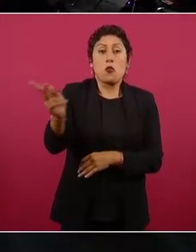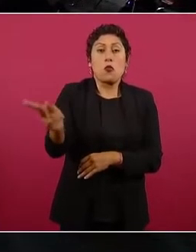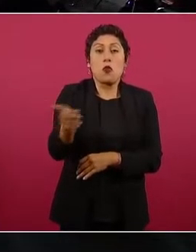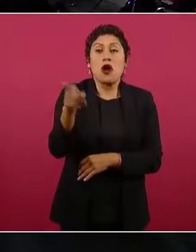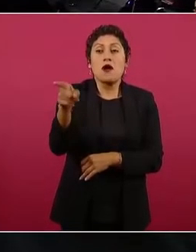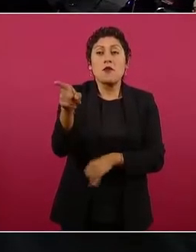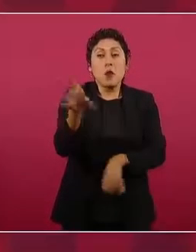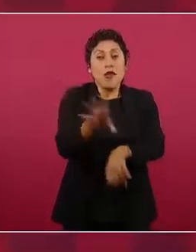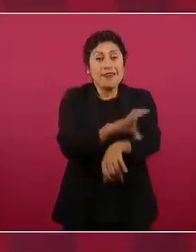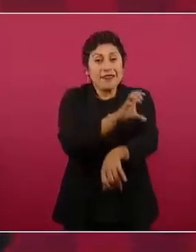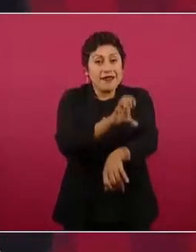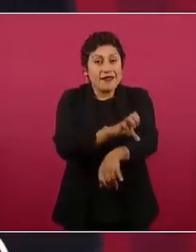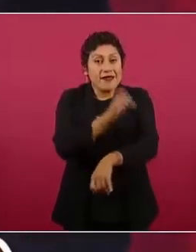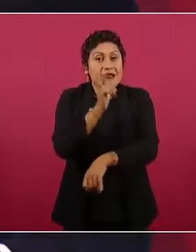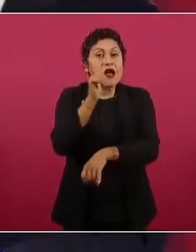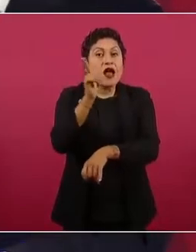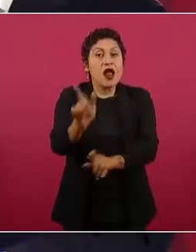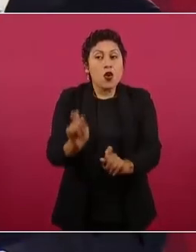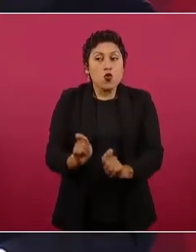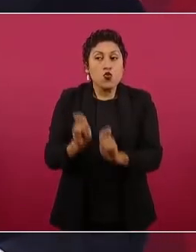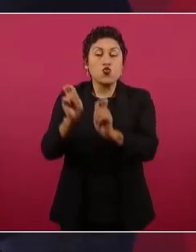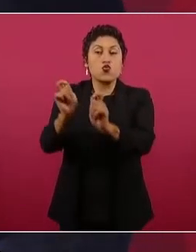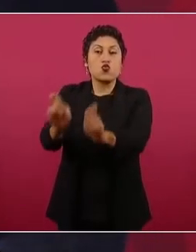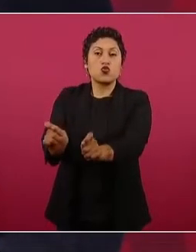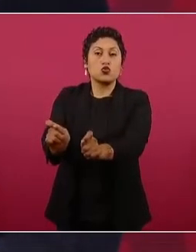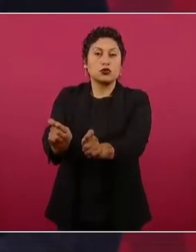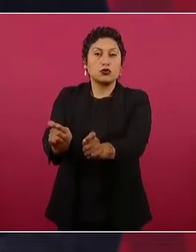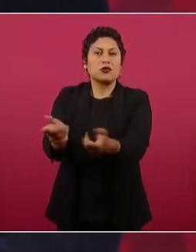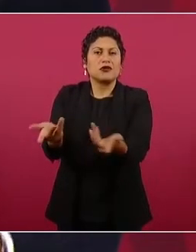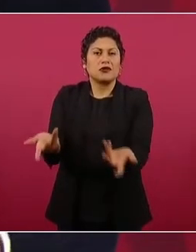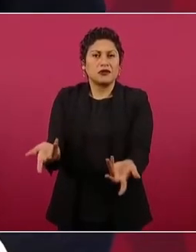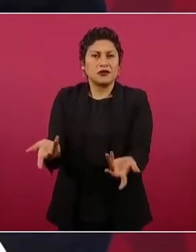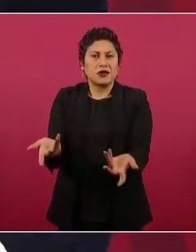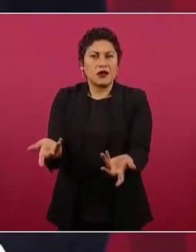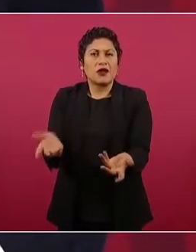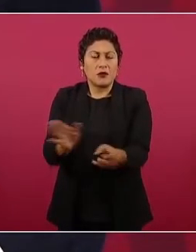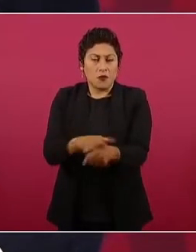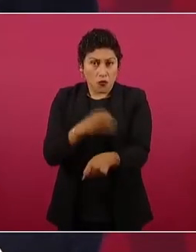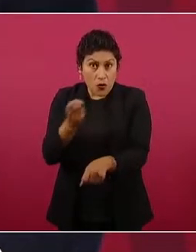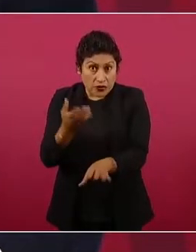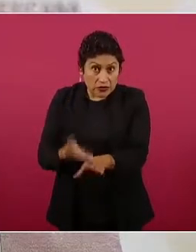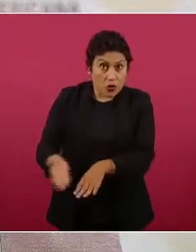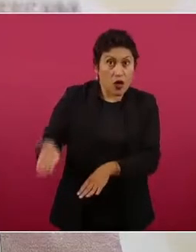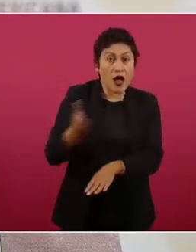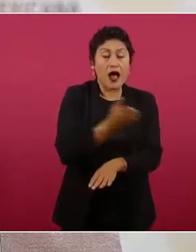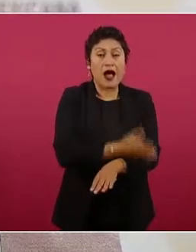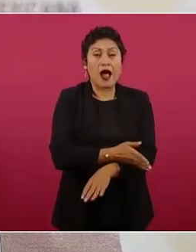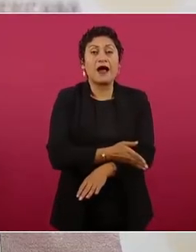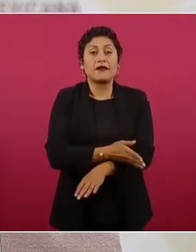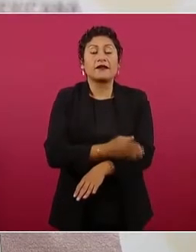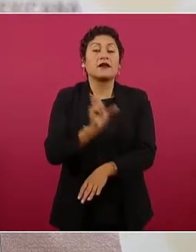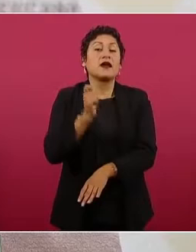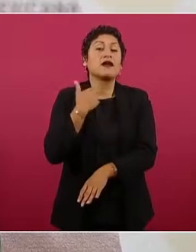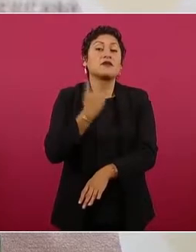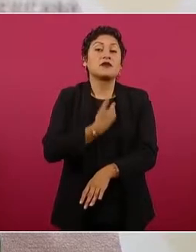la decisión que tomó el presidente López Mateos, de nacionalizar la industria eléctrica?